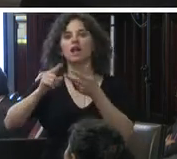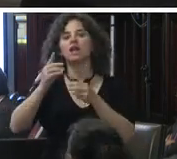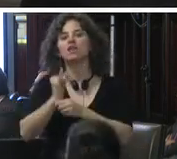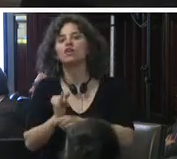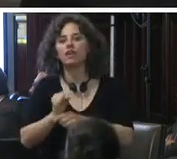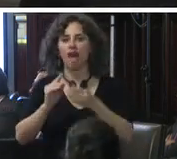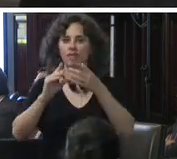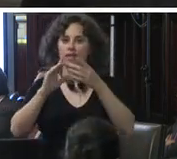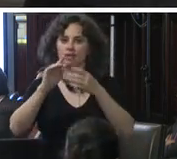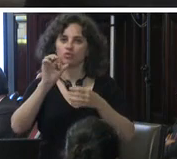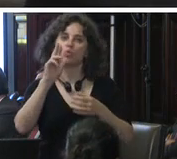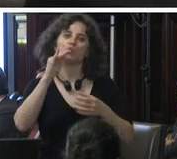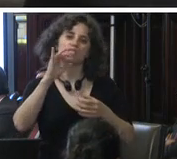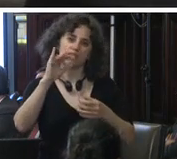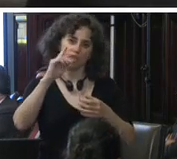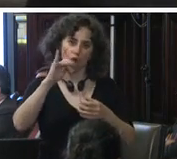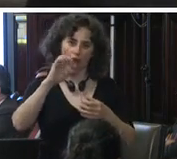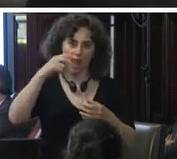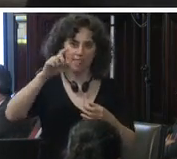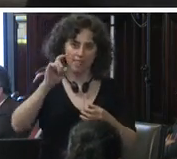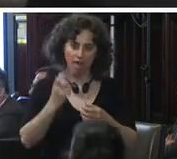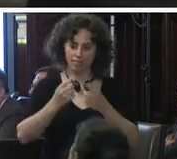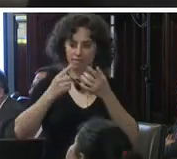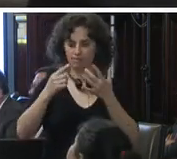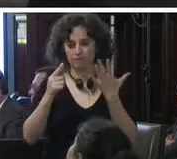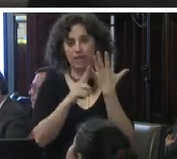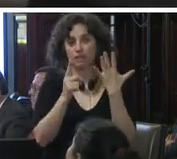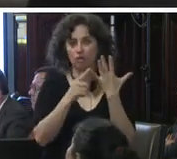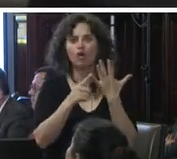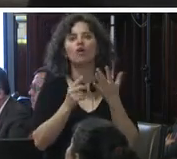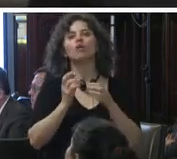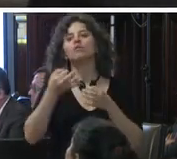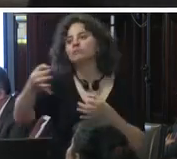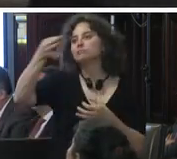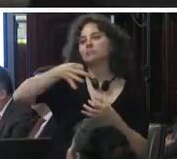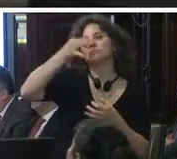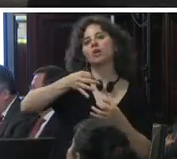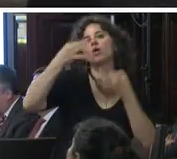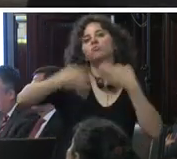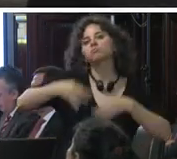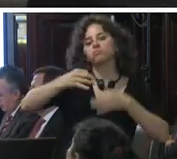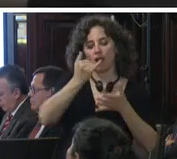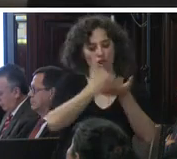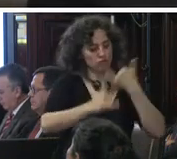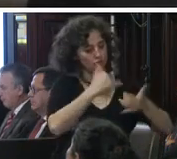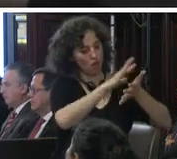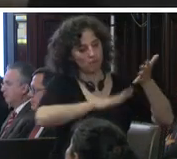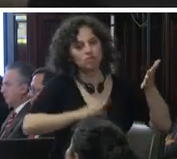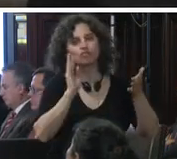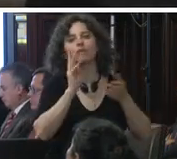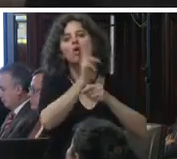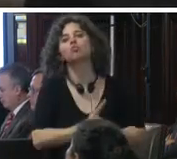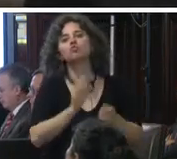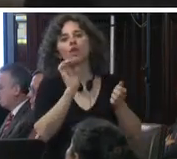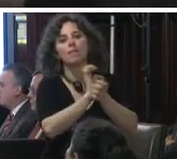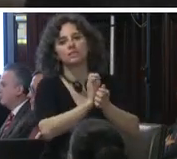subsidiariedad y mínima intervención quinto cumplir cumplir cumplir las recomendaciones emanadas de los informes sobre el uso de la prisión